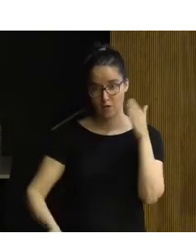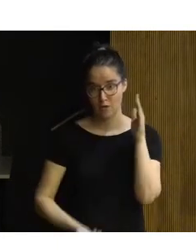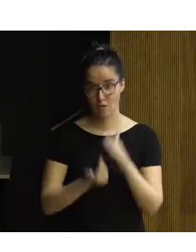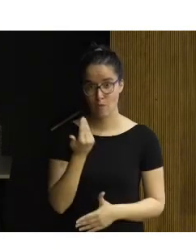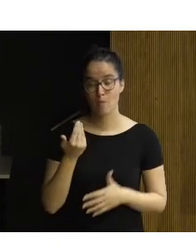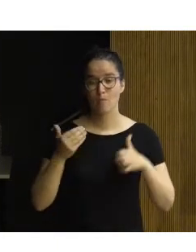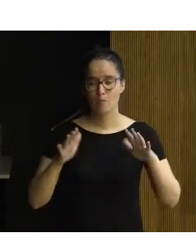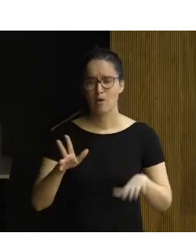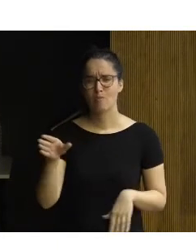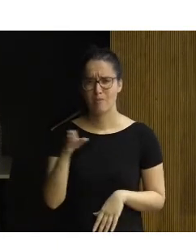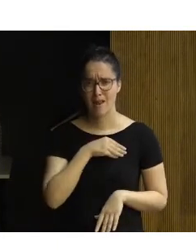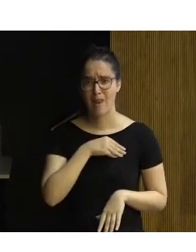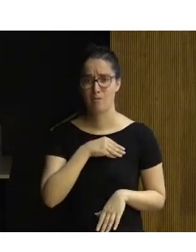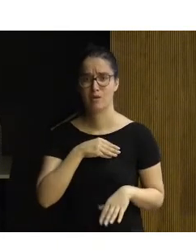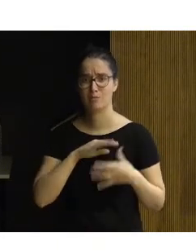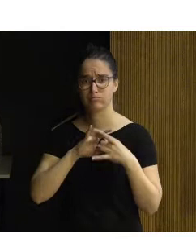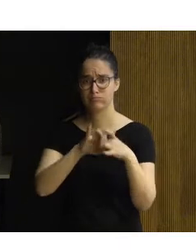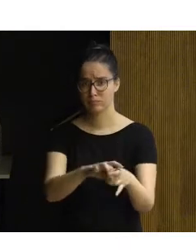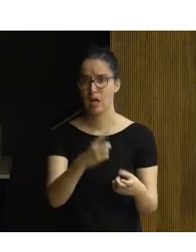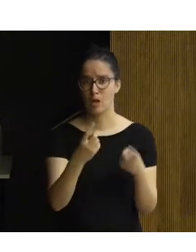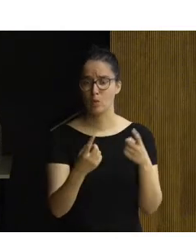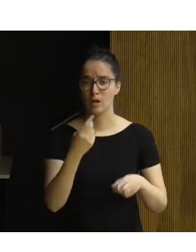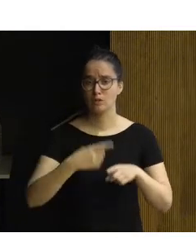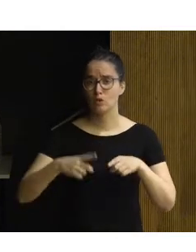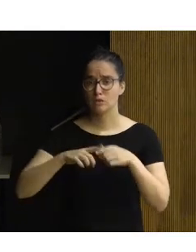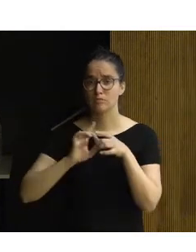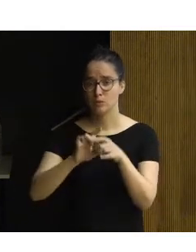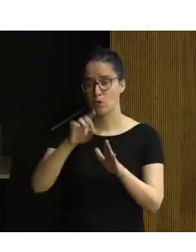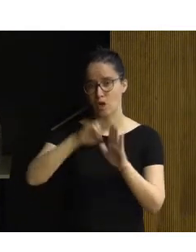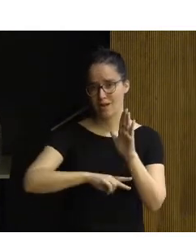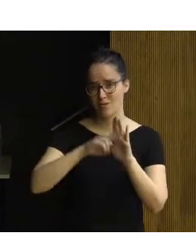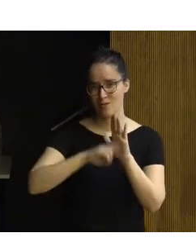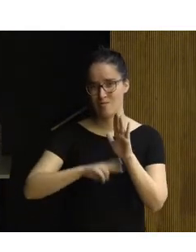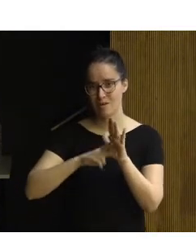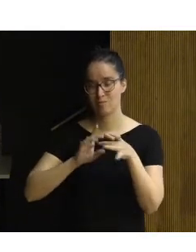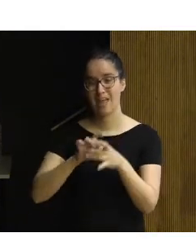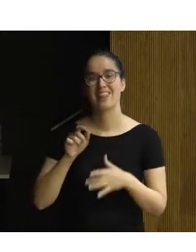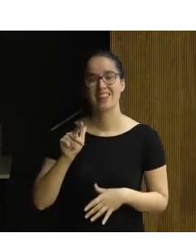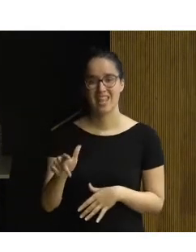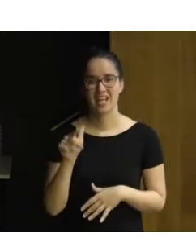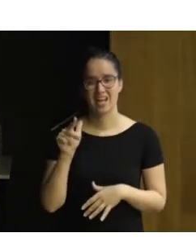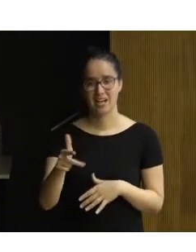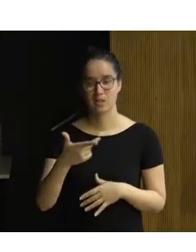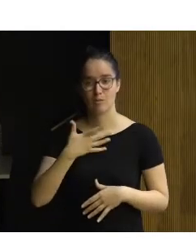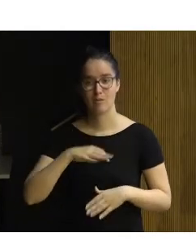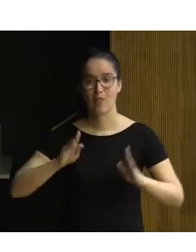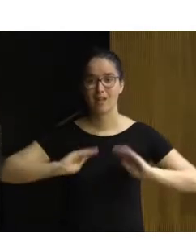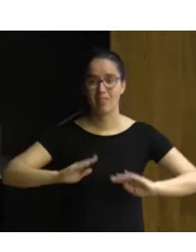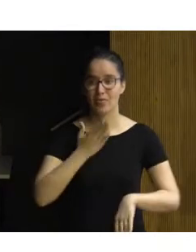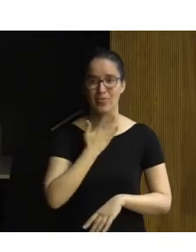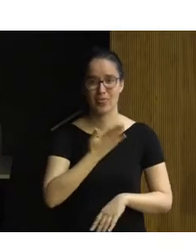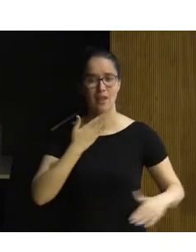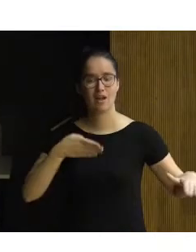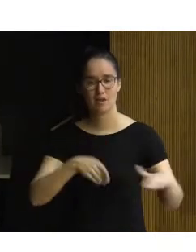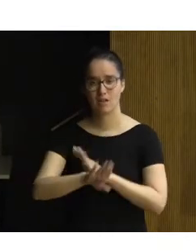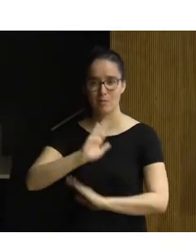pero que vale la pena porque enlaza varias cuestiones que tienen que ver con la norma, que tienen que ver con el derecho a poder disfrutar del ocio, a poder